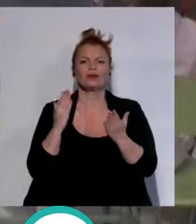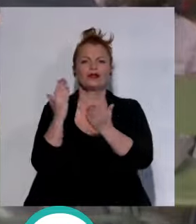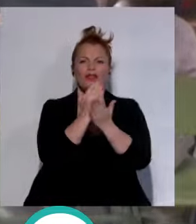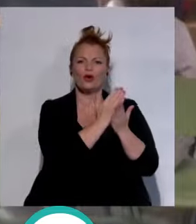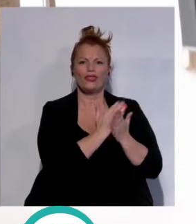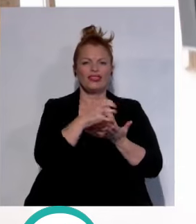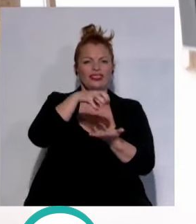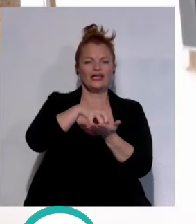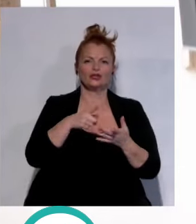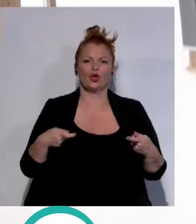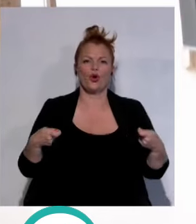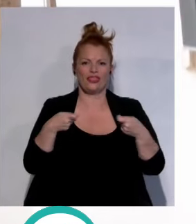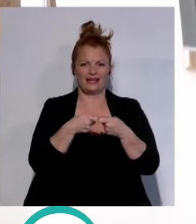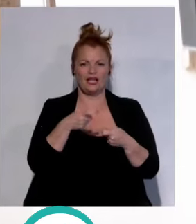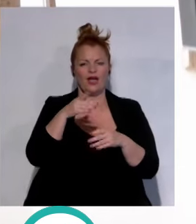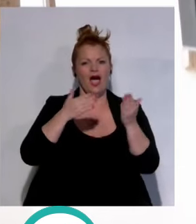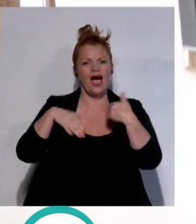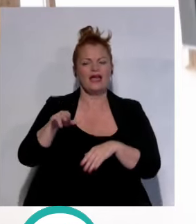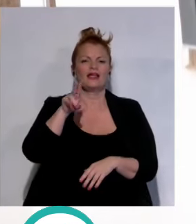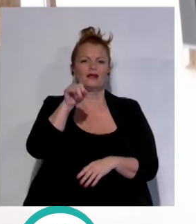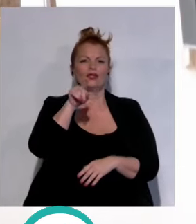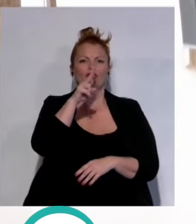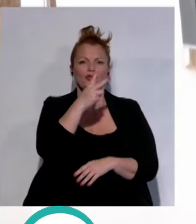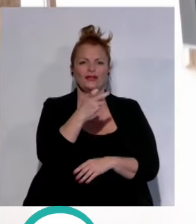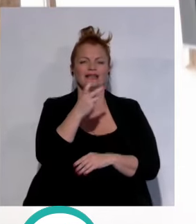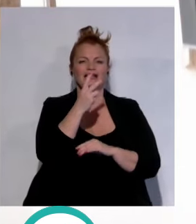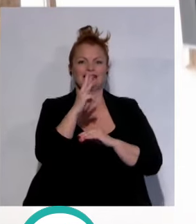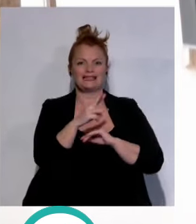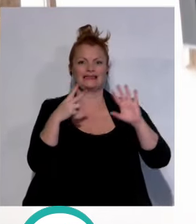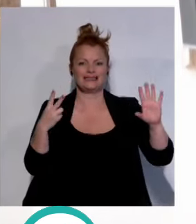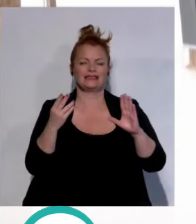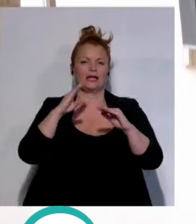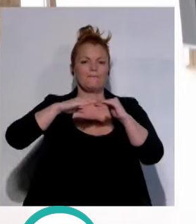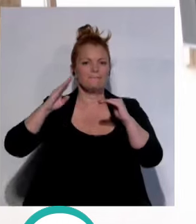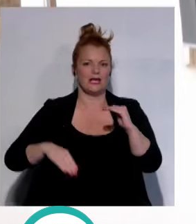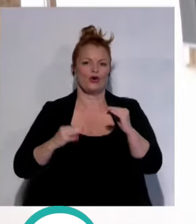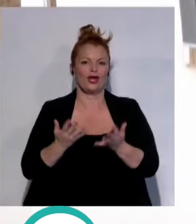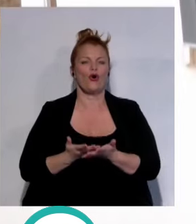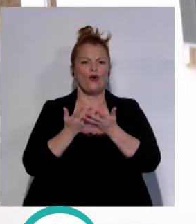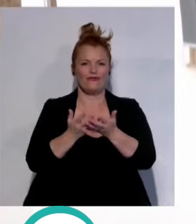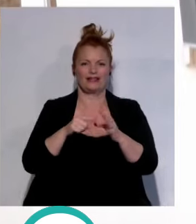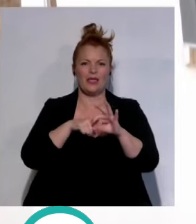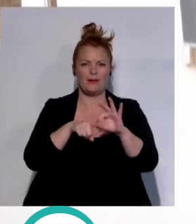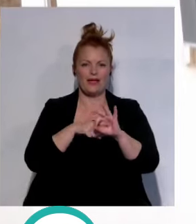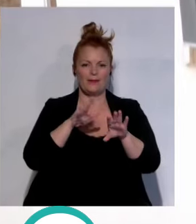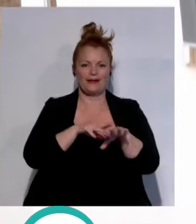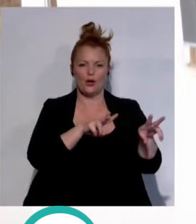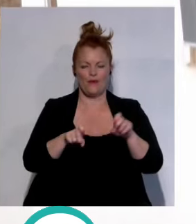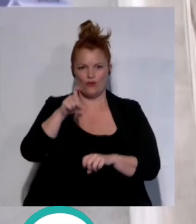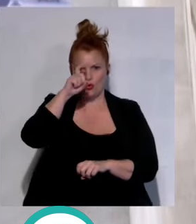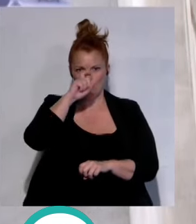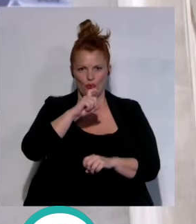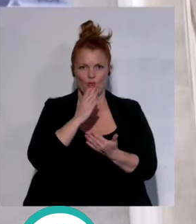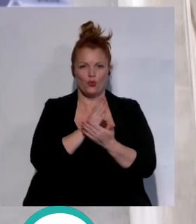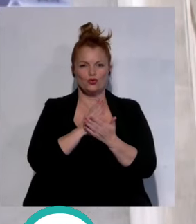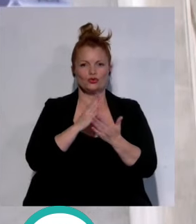concertados, que cuentan con 237 solicitudes menos que la oferta de plazas para este nuevo curso. Los que más